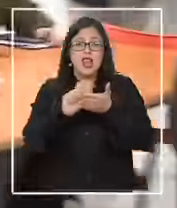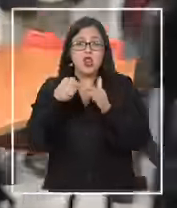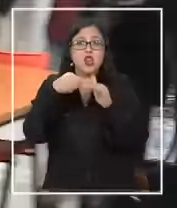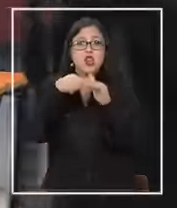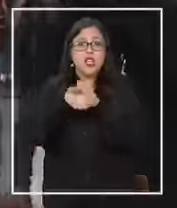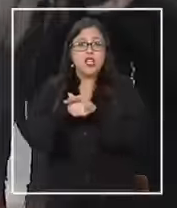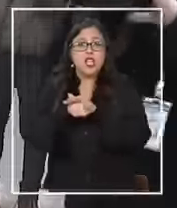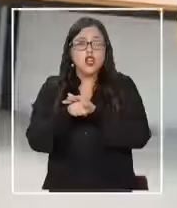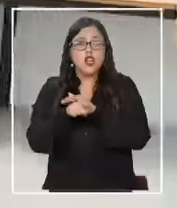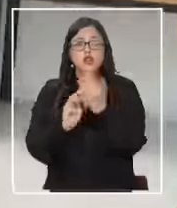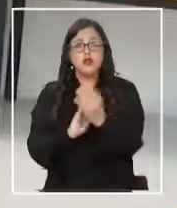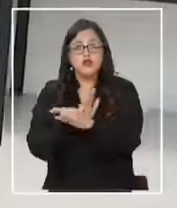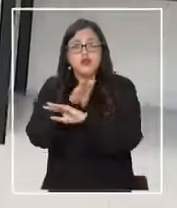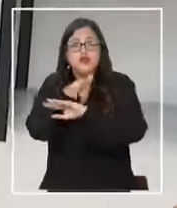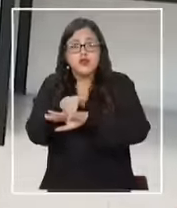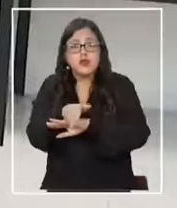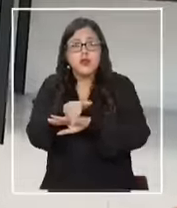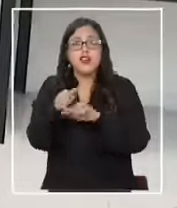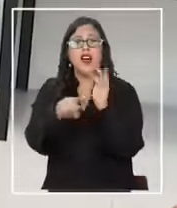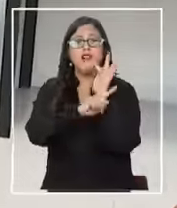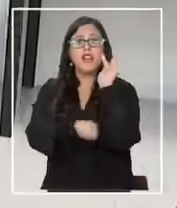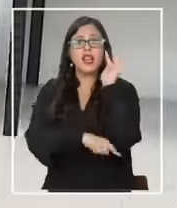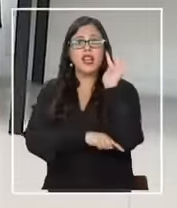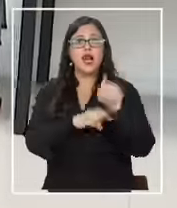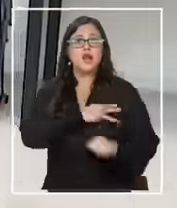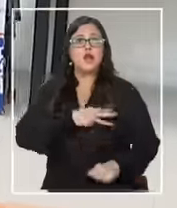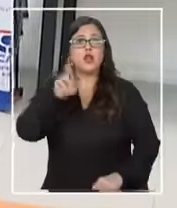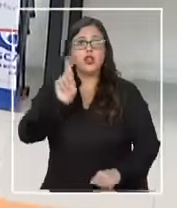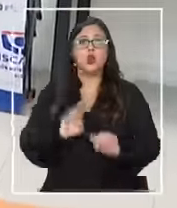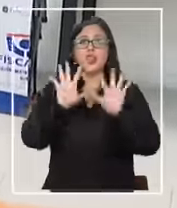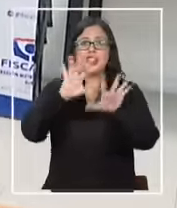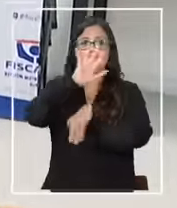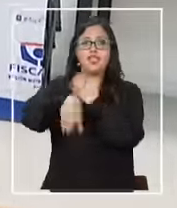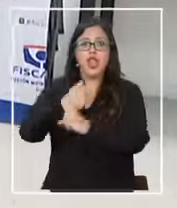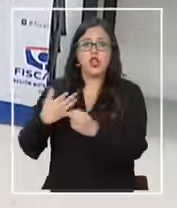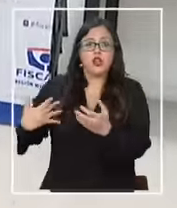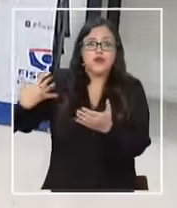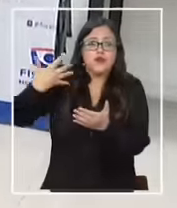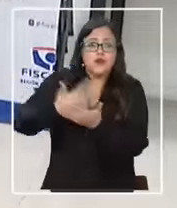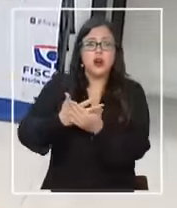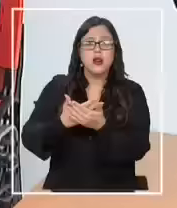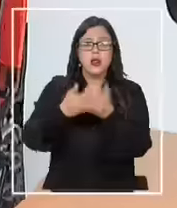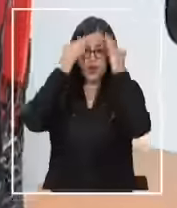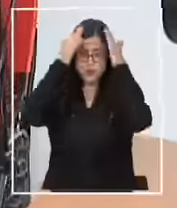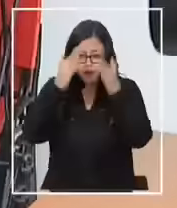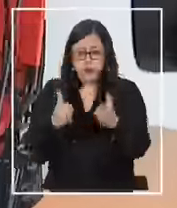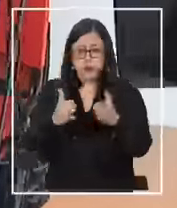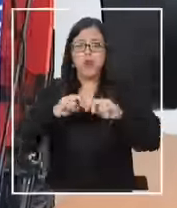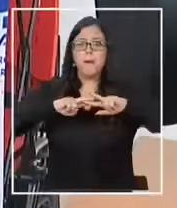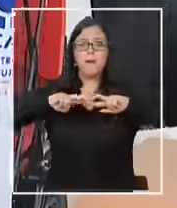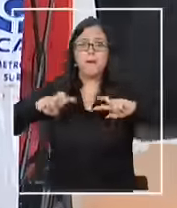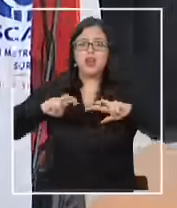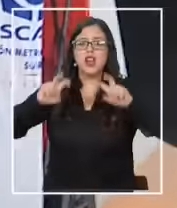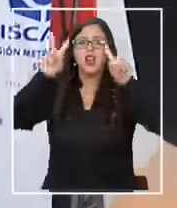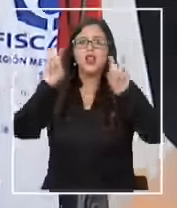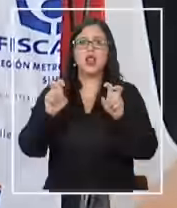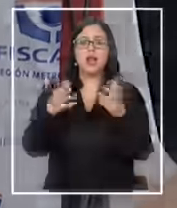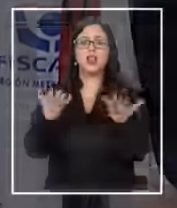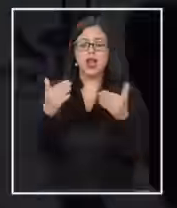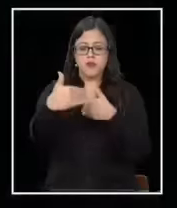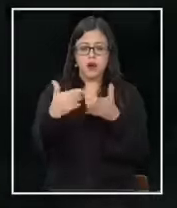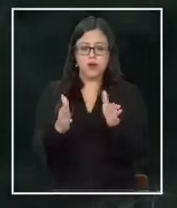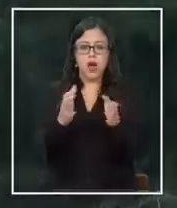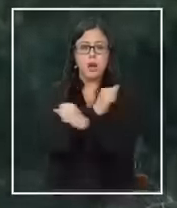Metropolitana Sur, donde desde hace 10 años tienen la dedicación preferente para investigar la colocación de